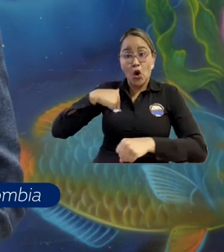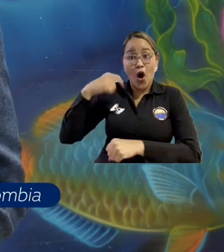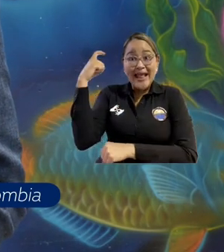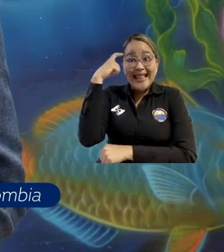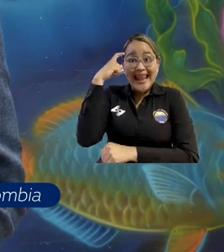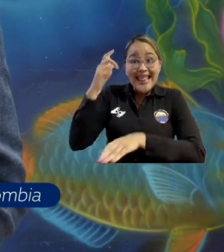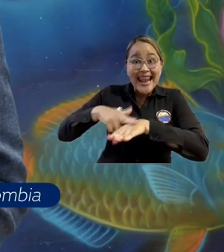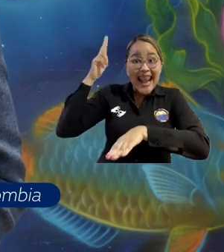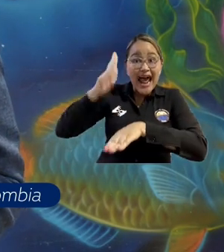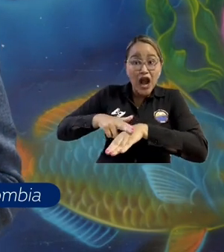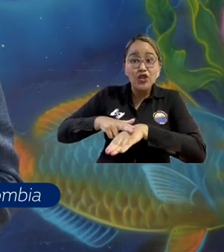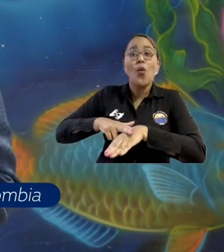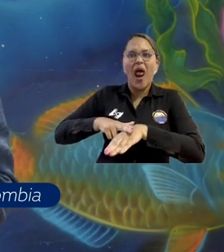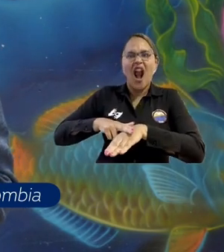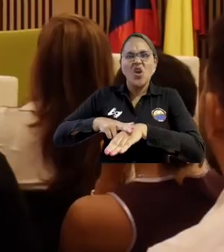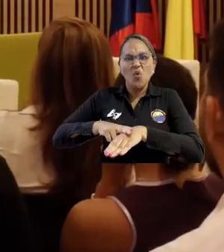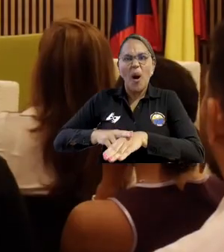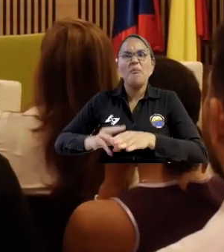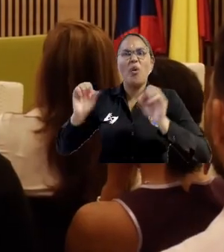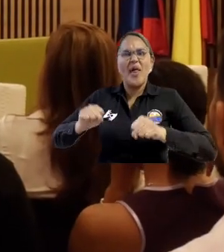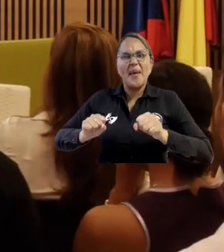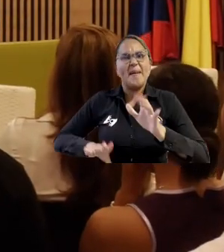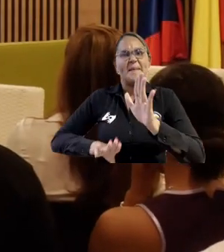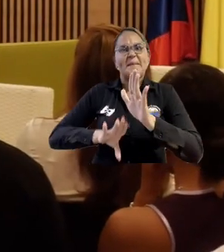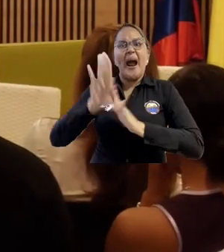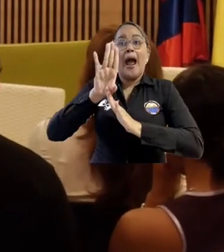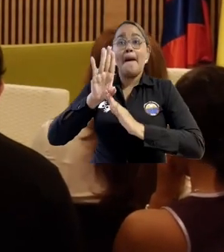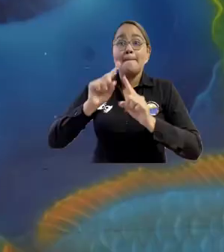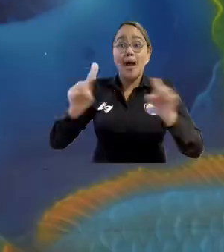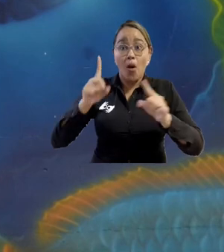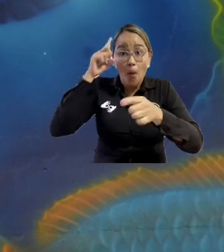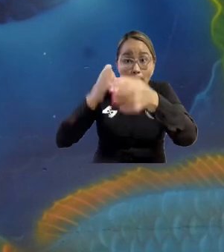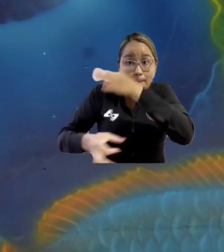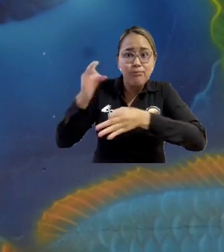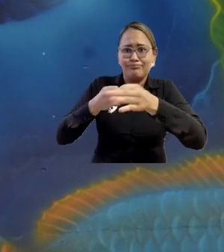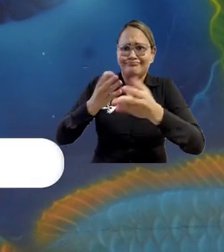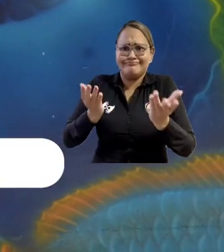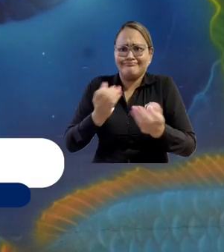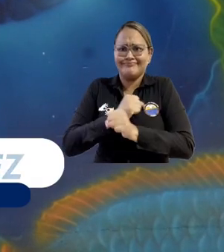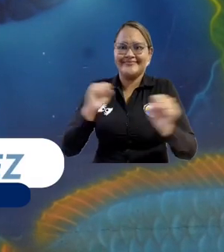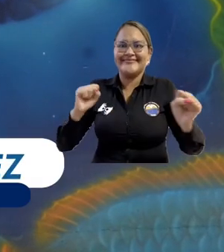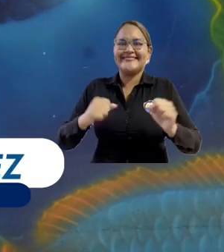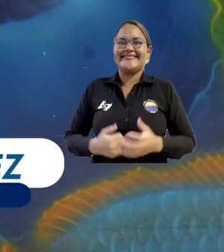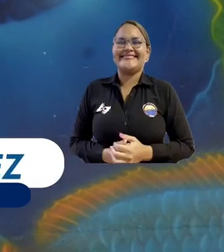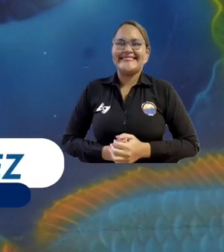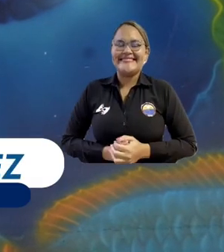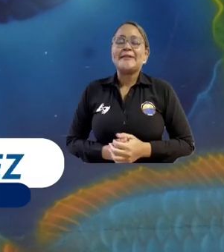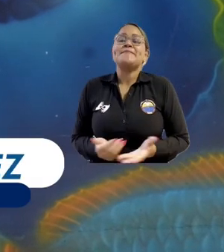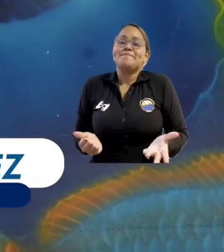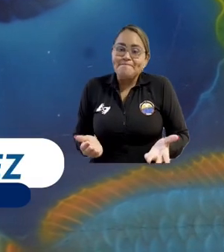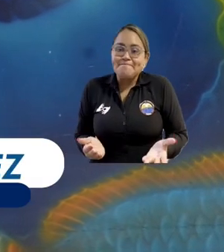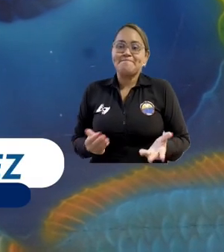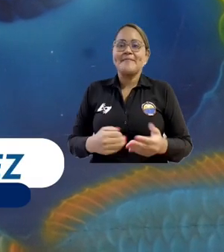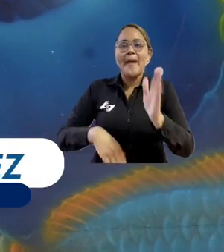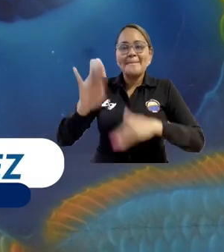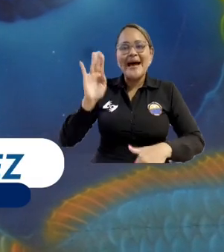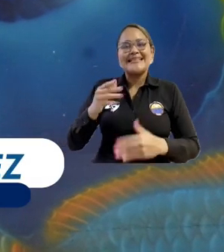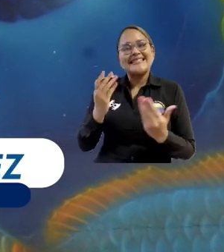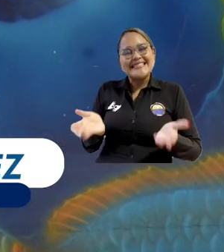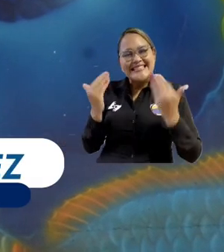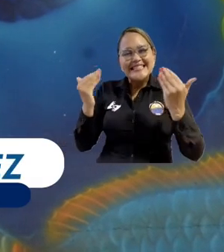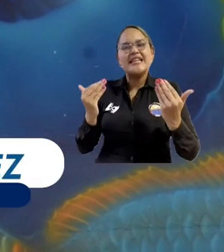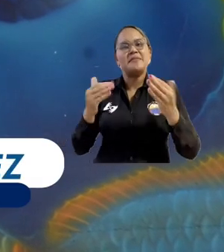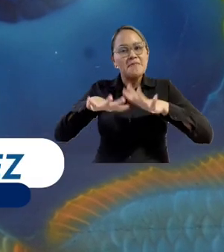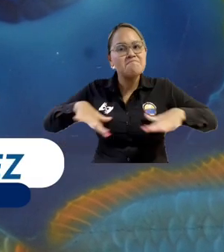la inteligencia natural y no sustituta. Me ha parecido excelente que tengan este tipo de espacios que permitan